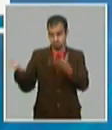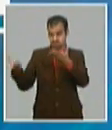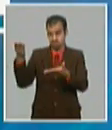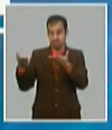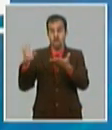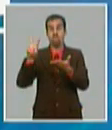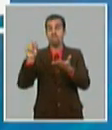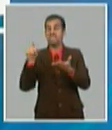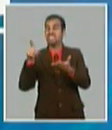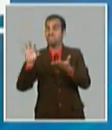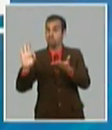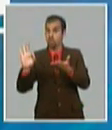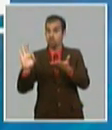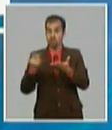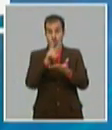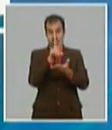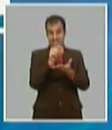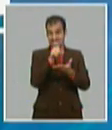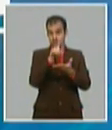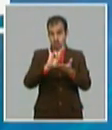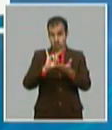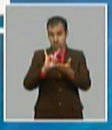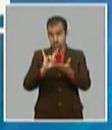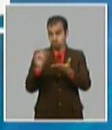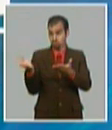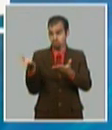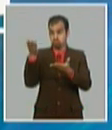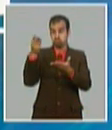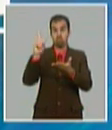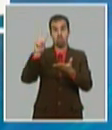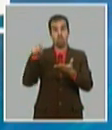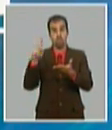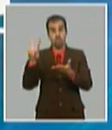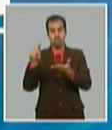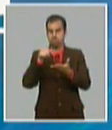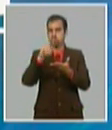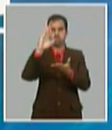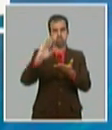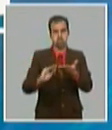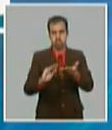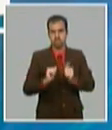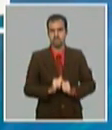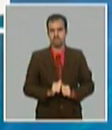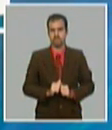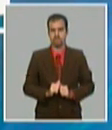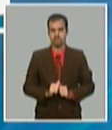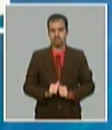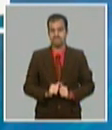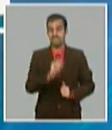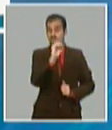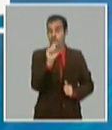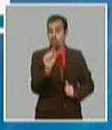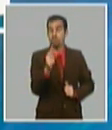habíamos crecido repito un 2,2% eso significa un decrecimiento del 0,2%